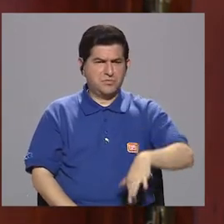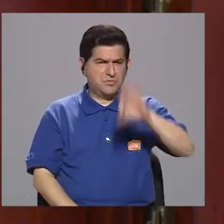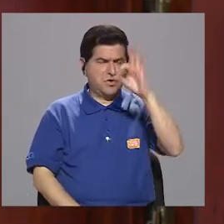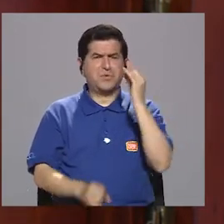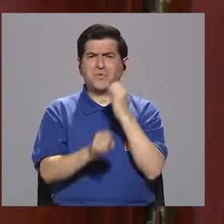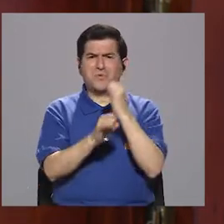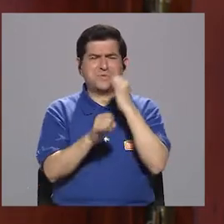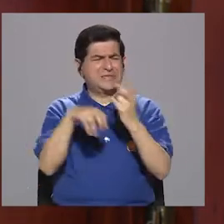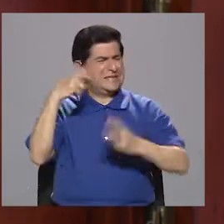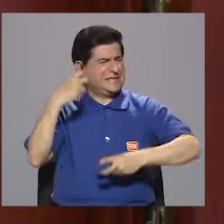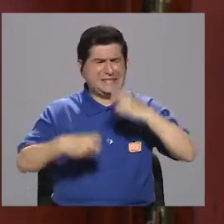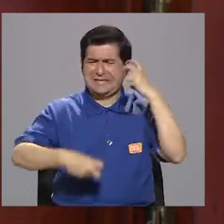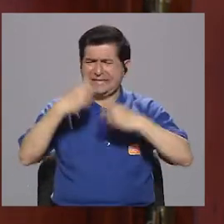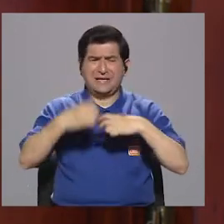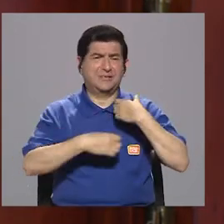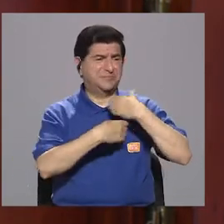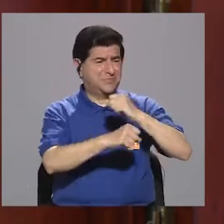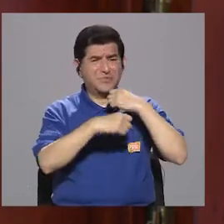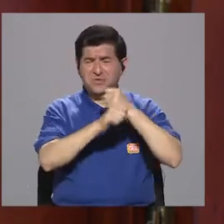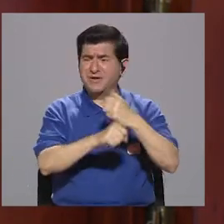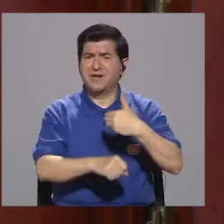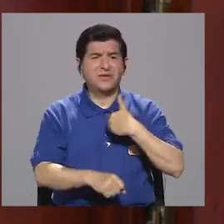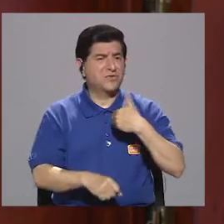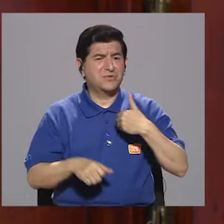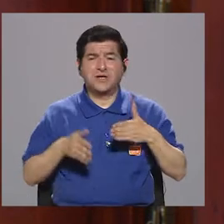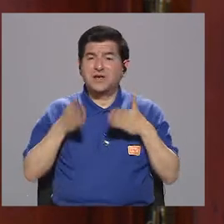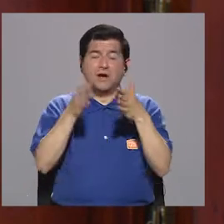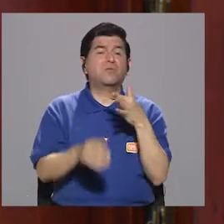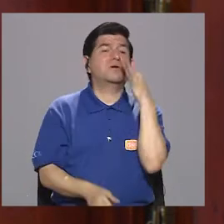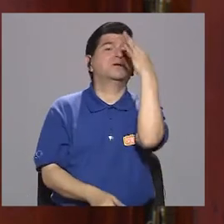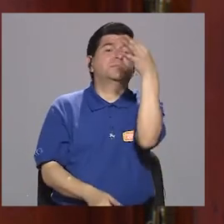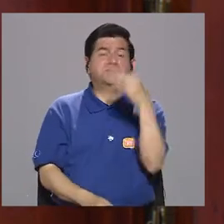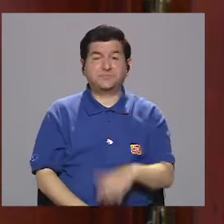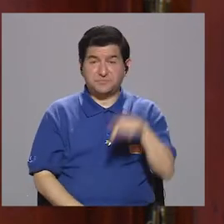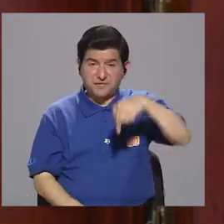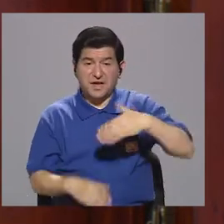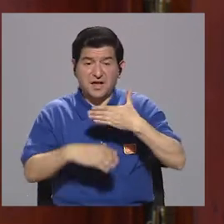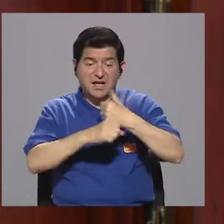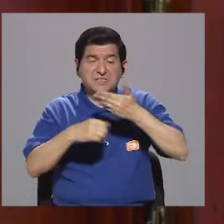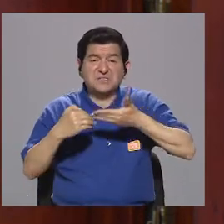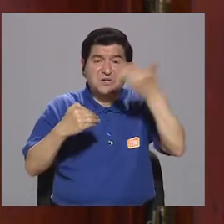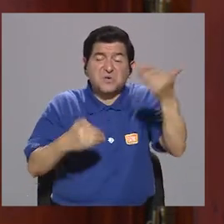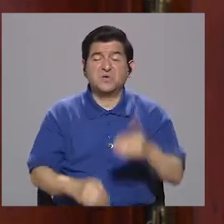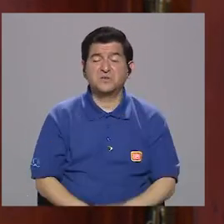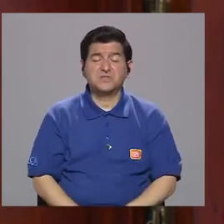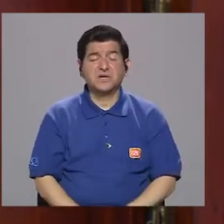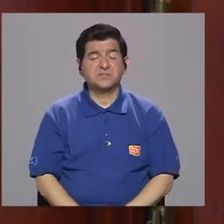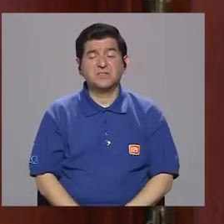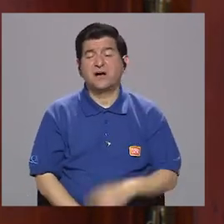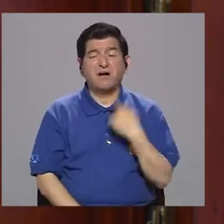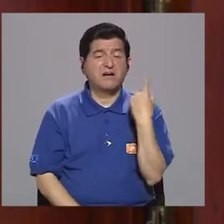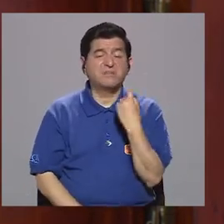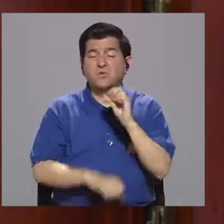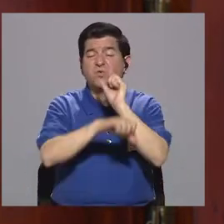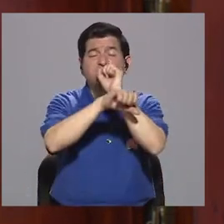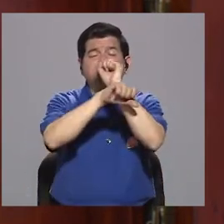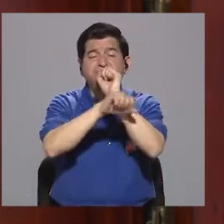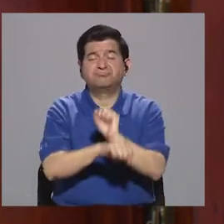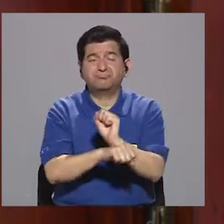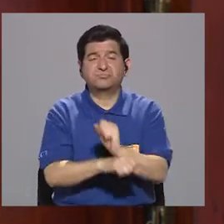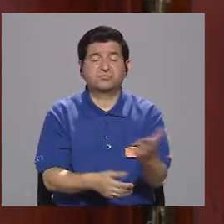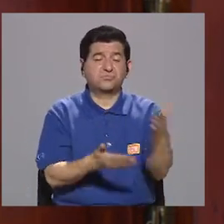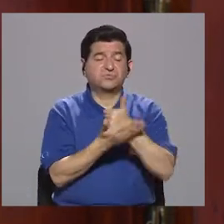una institución en crisis, una municipalidad que no tenía norte. Aquí se hacían las cosas por la fuerza de la rutina.